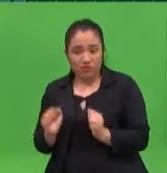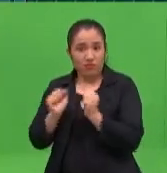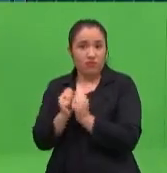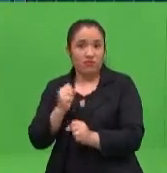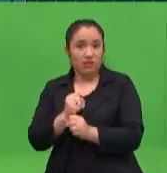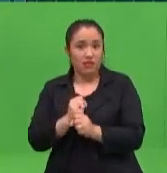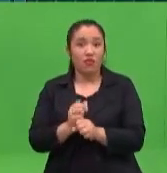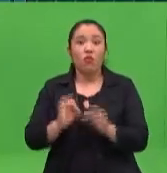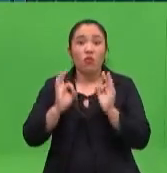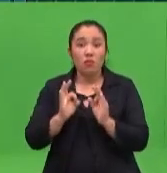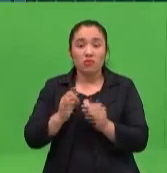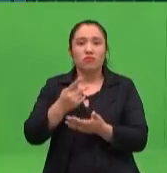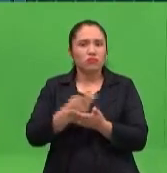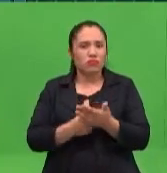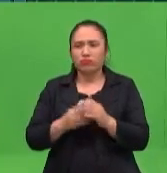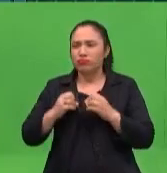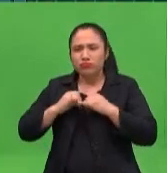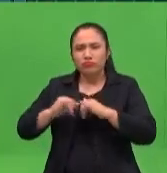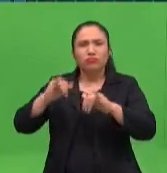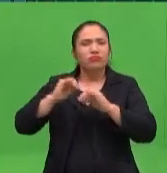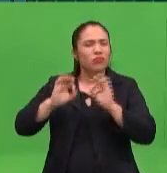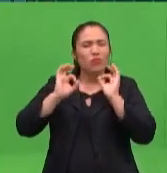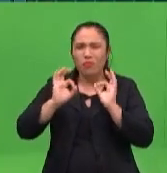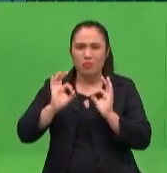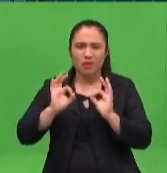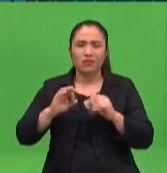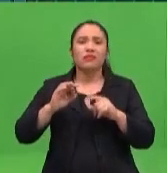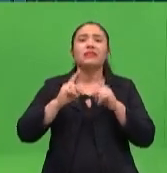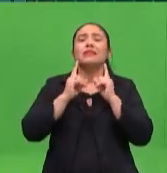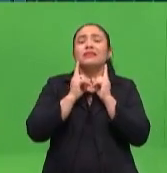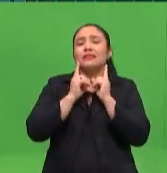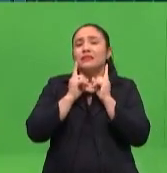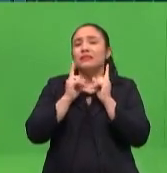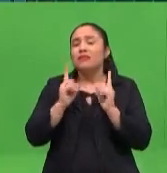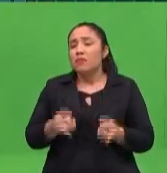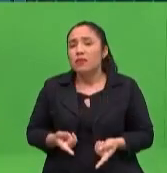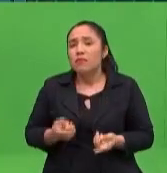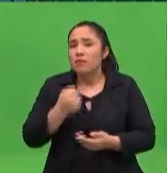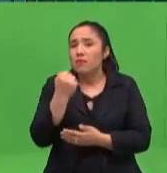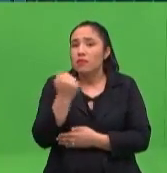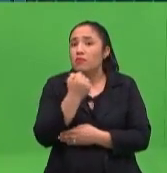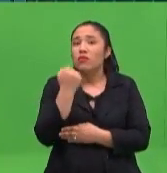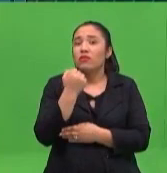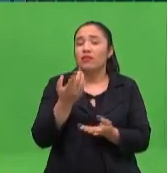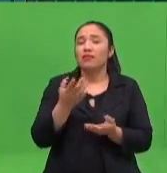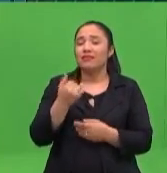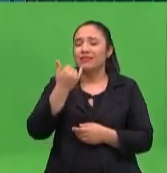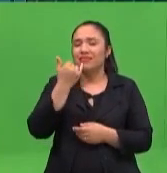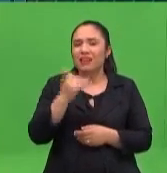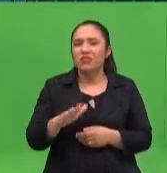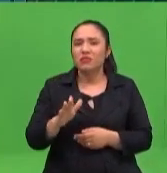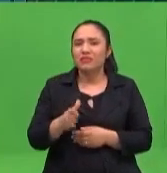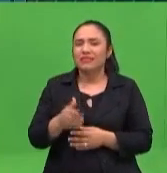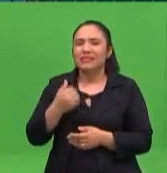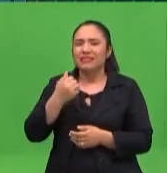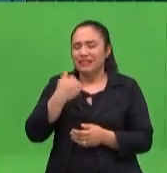propuestas, ¿verdad? Así es. Y por sobre todo no insistir demasiado, no ponerle también en la ansiedad, especialmente a los pequeños, ¿verdad?